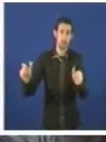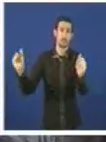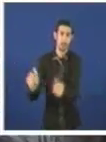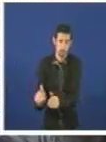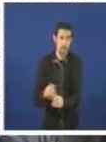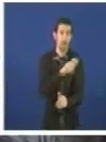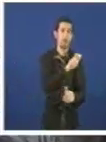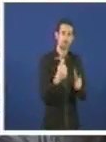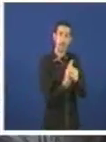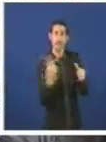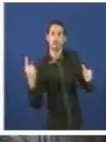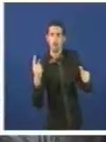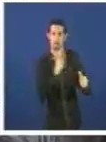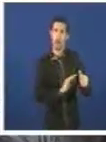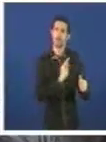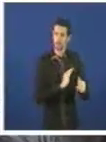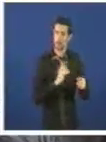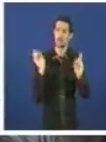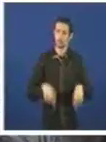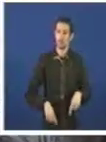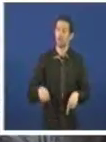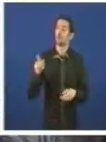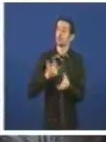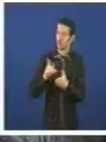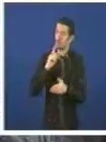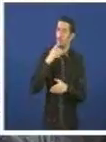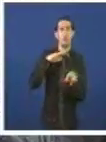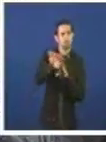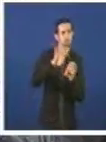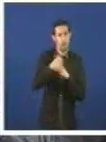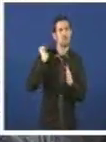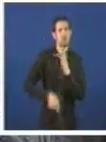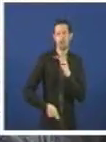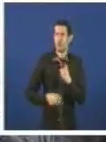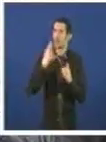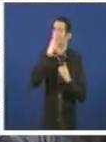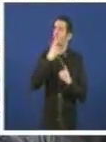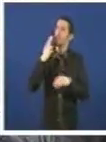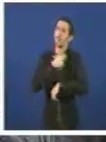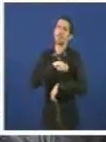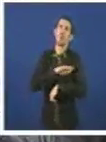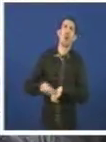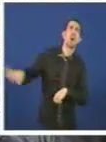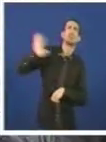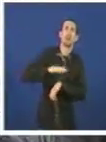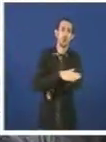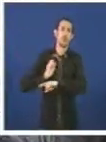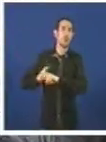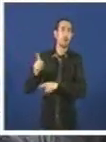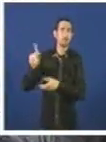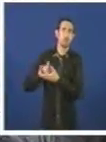excluídas. Vostede ten criticado con dureza a falta de compromiso do Goberno do Estado co financiamento da lei.